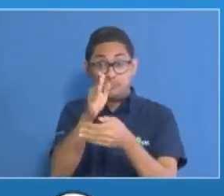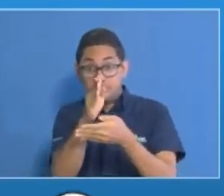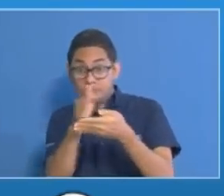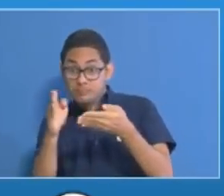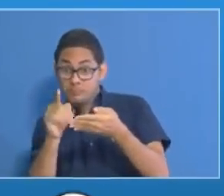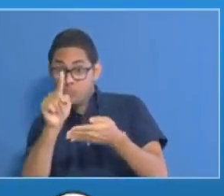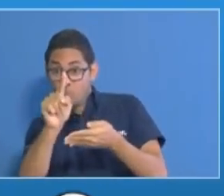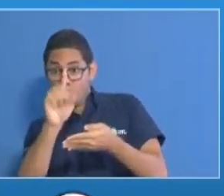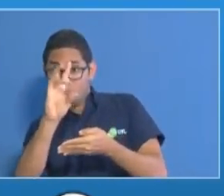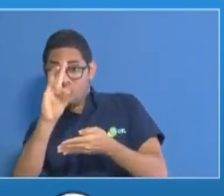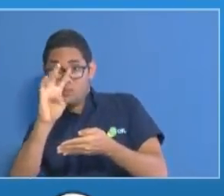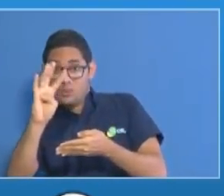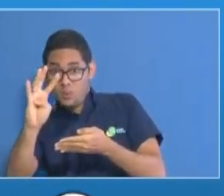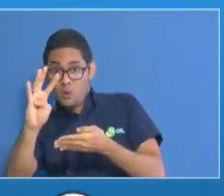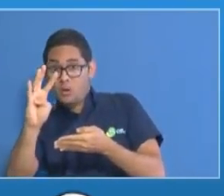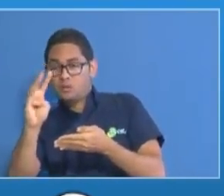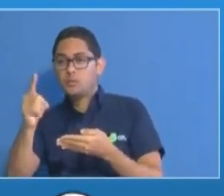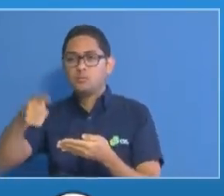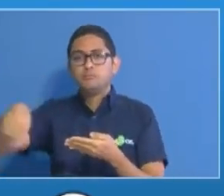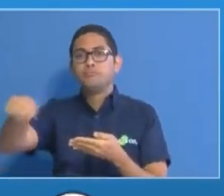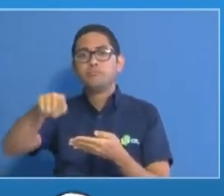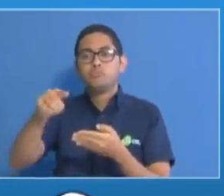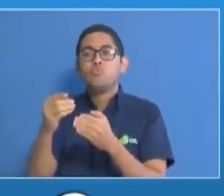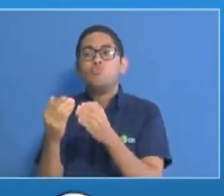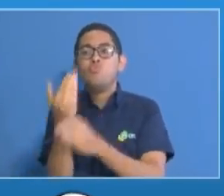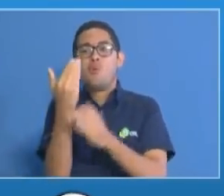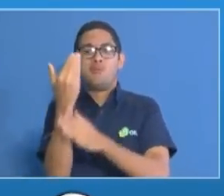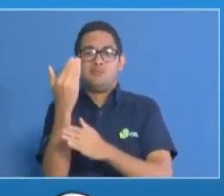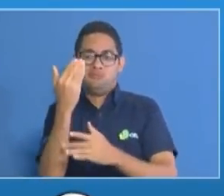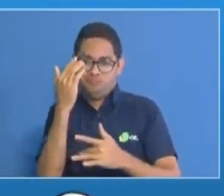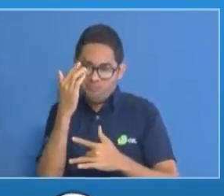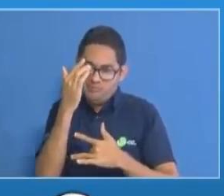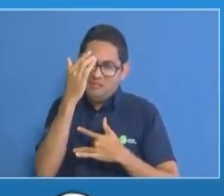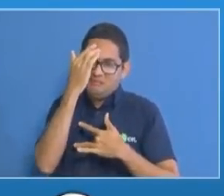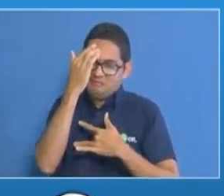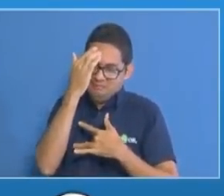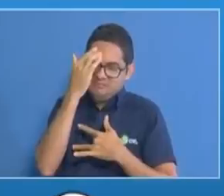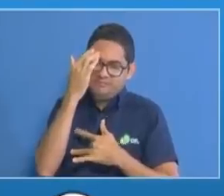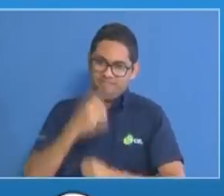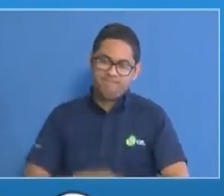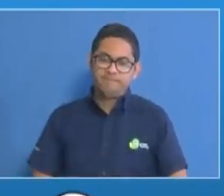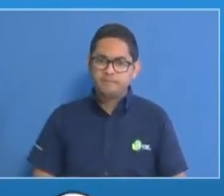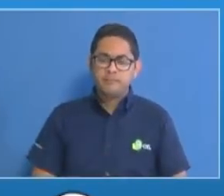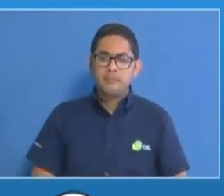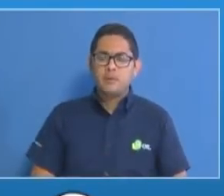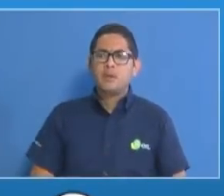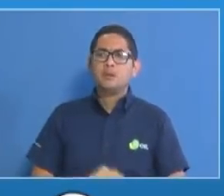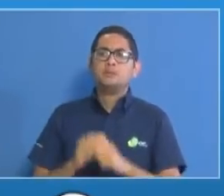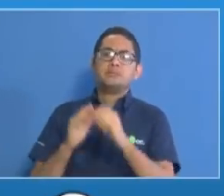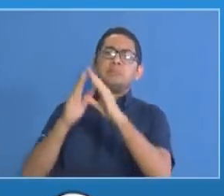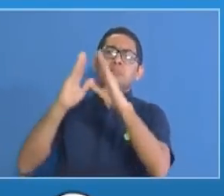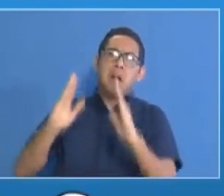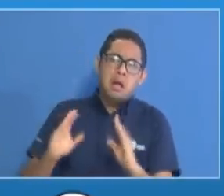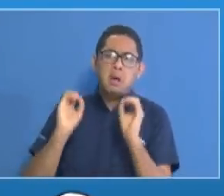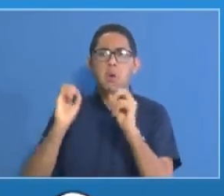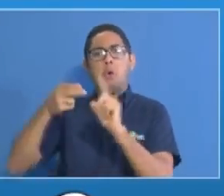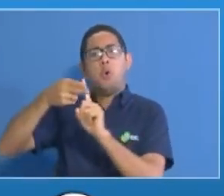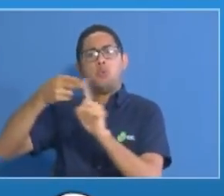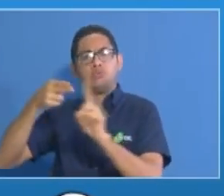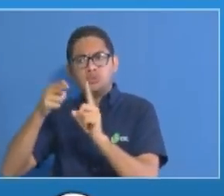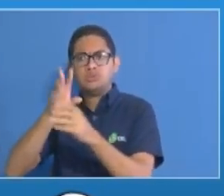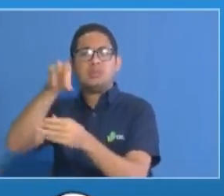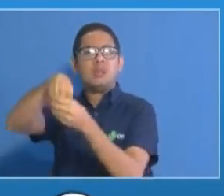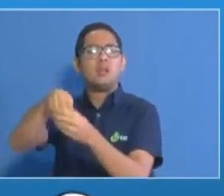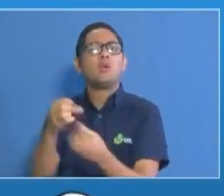174 son nuevos casos. En aislamiento domiciliario tenemos